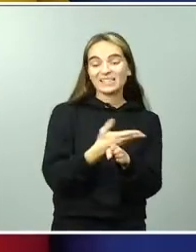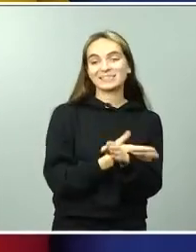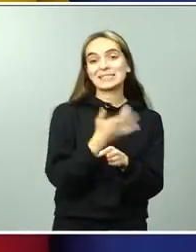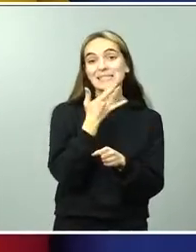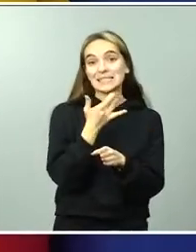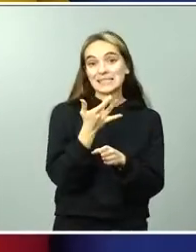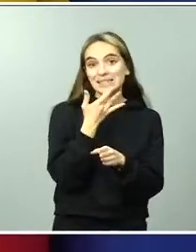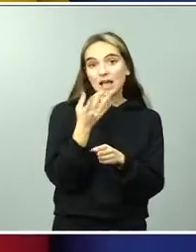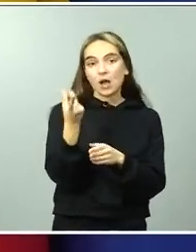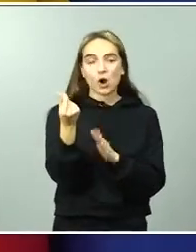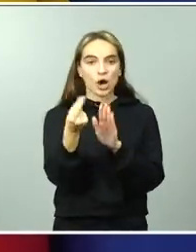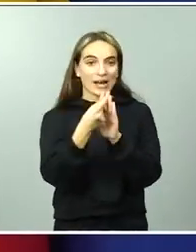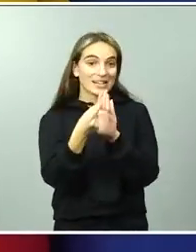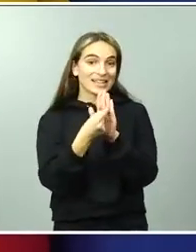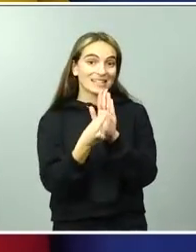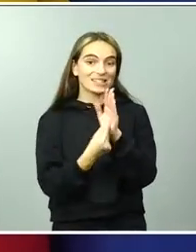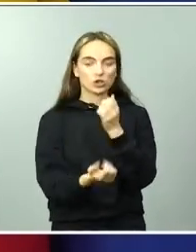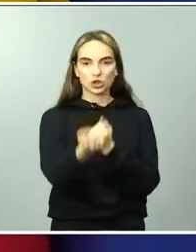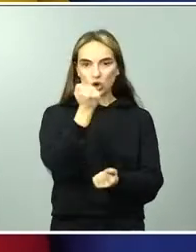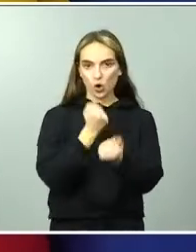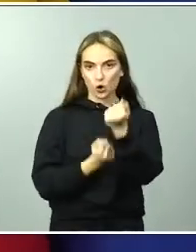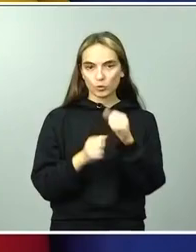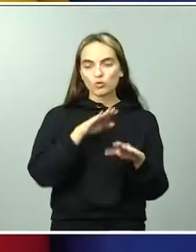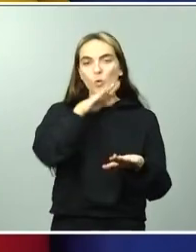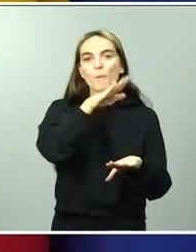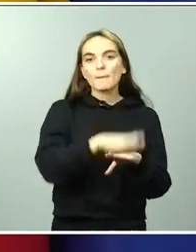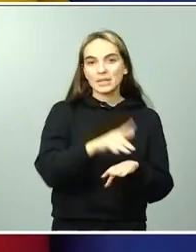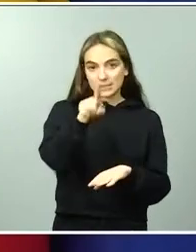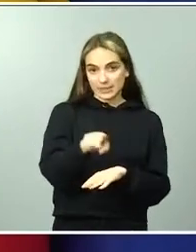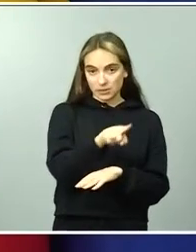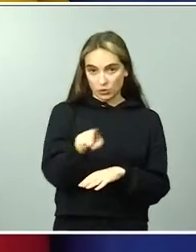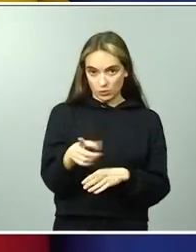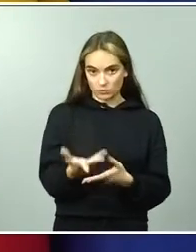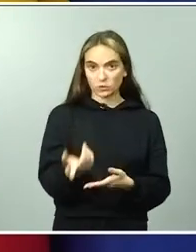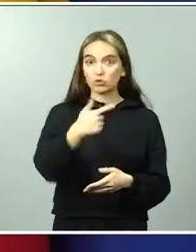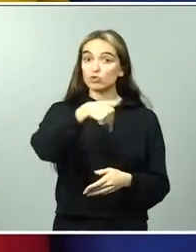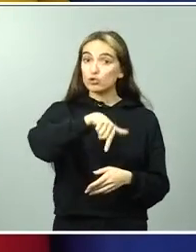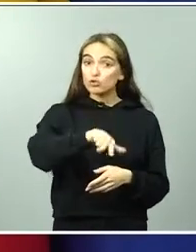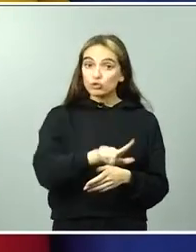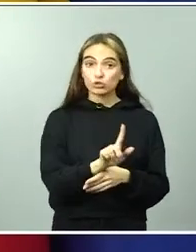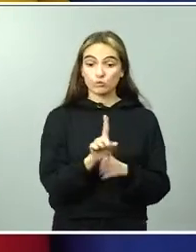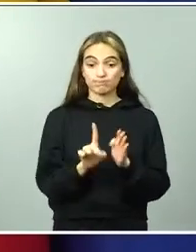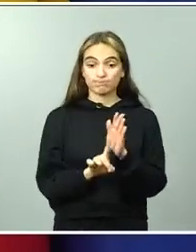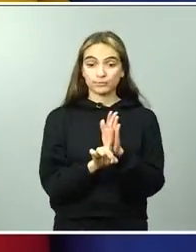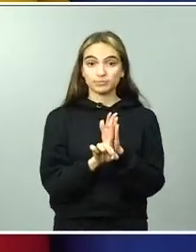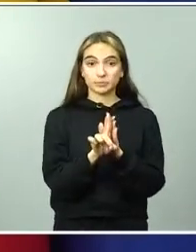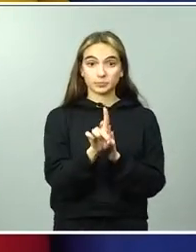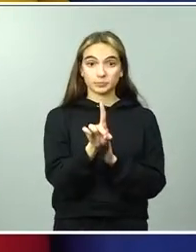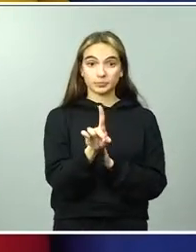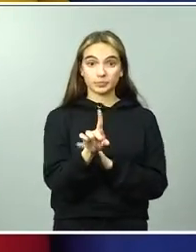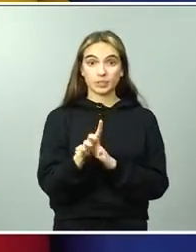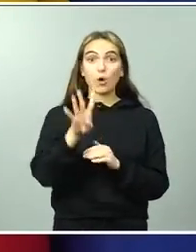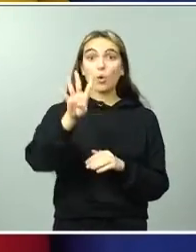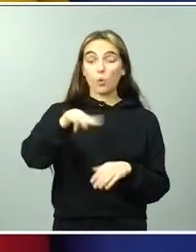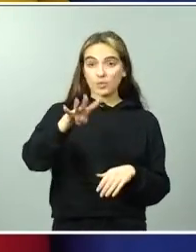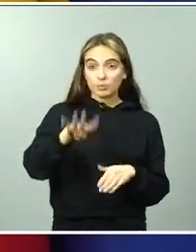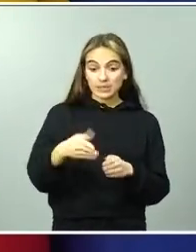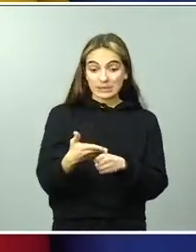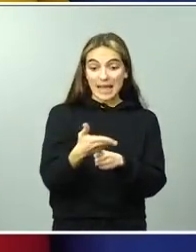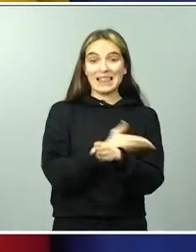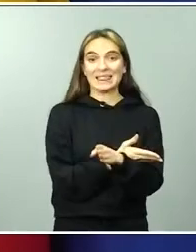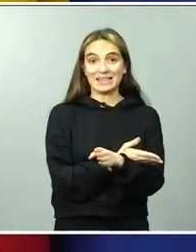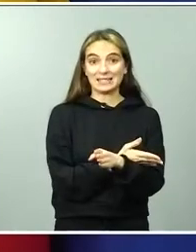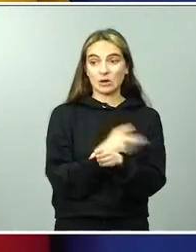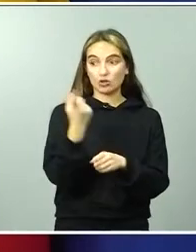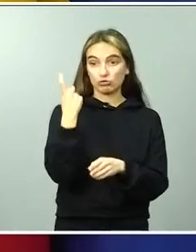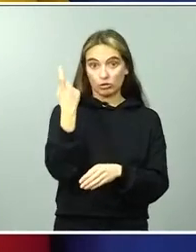para ver si podían recibir, como digo, esta beca. Hemos mejorado cuatro meses esa gestión y, desde luego, ya les anuncio